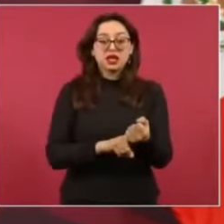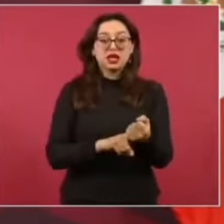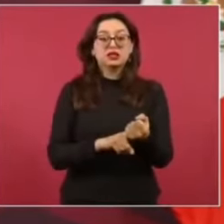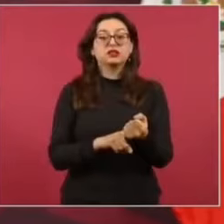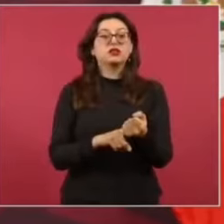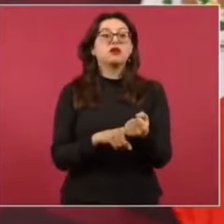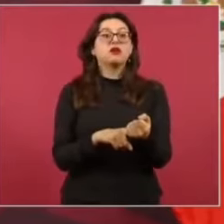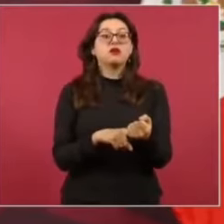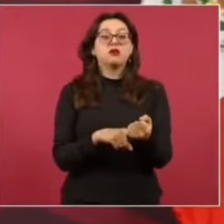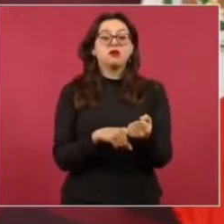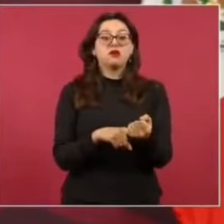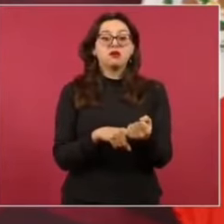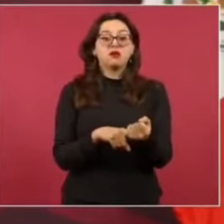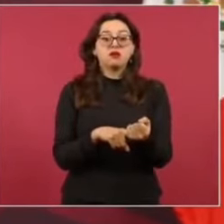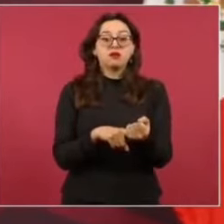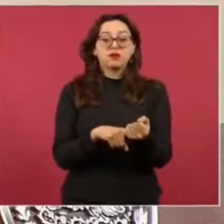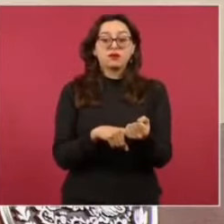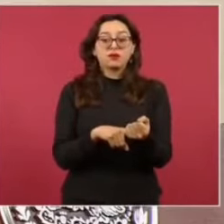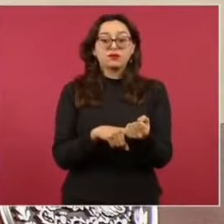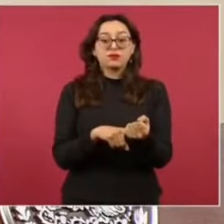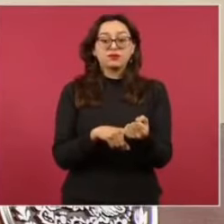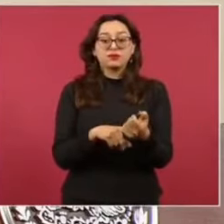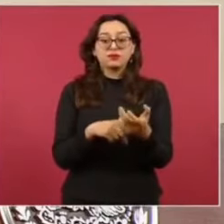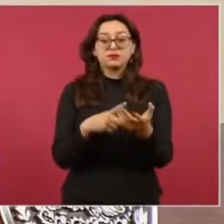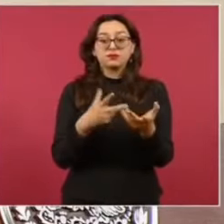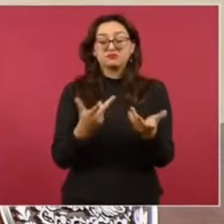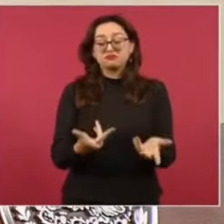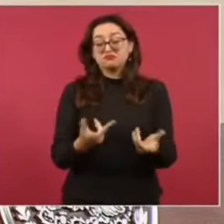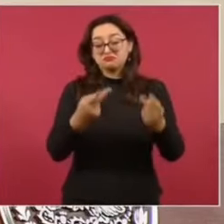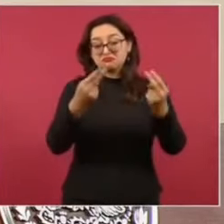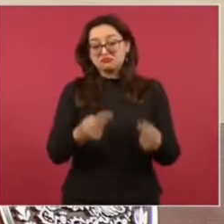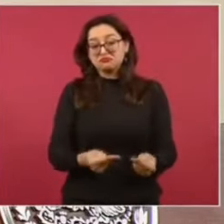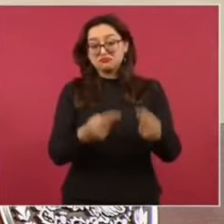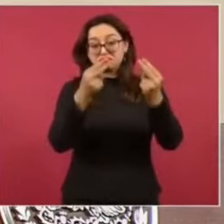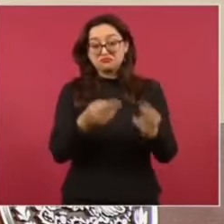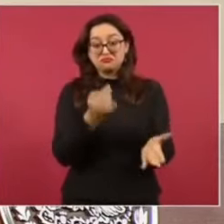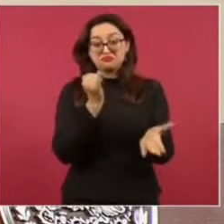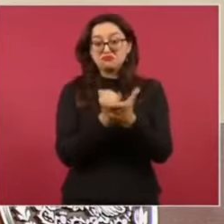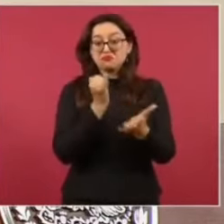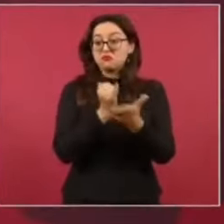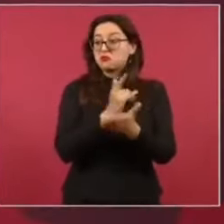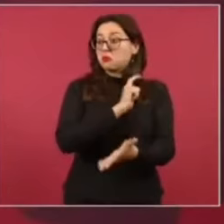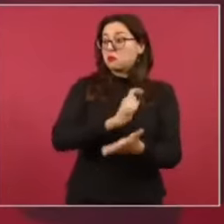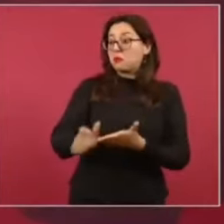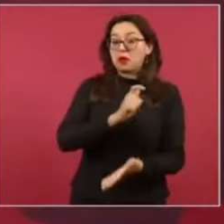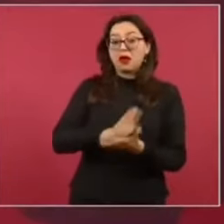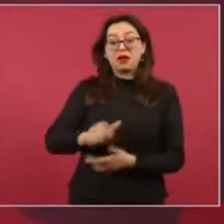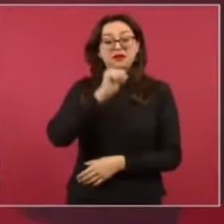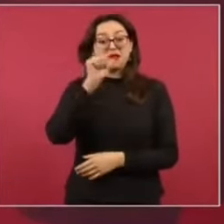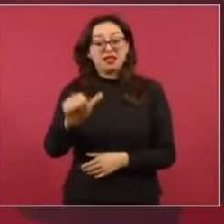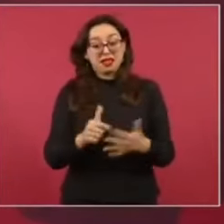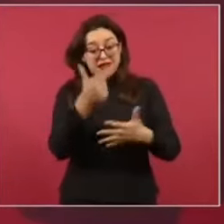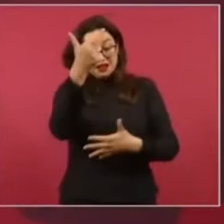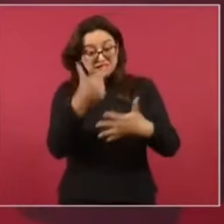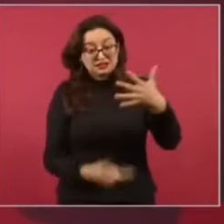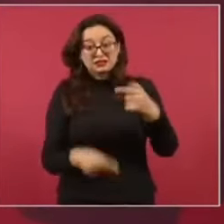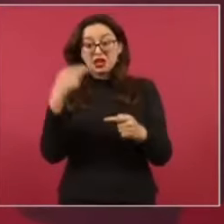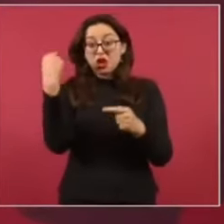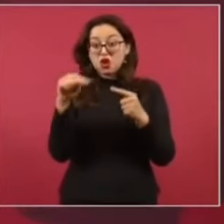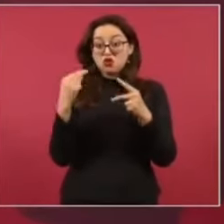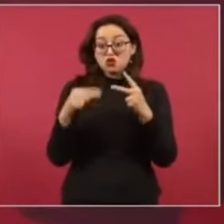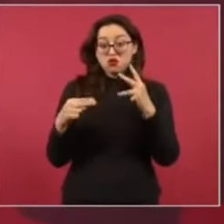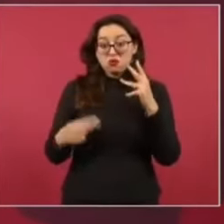llamados hombres de negocio que no pagaban impuestos y